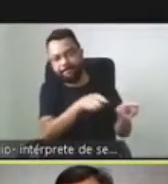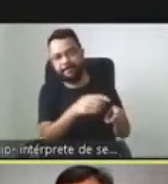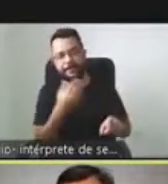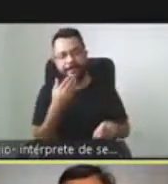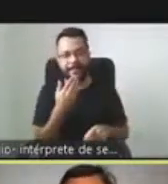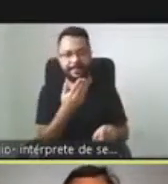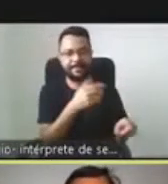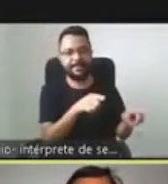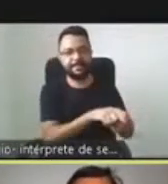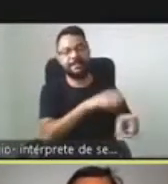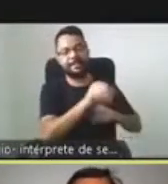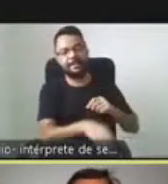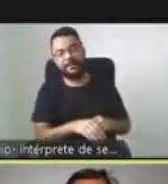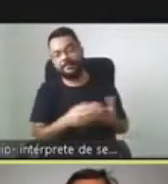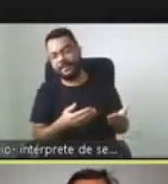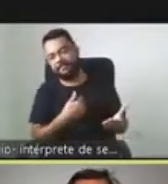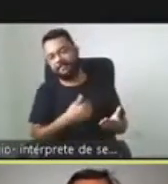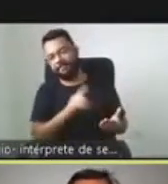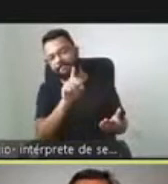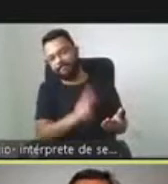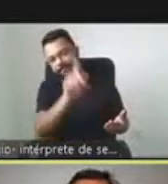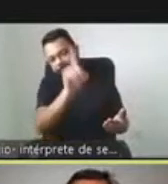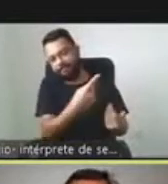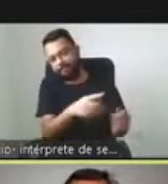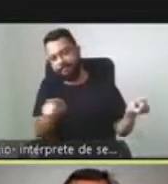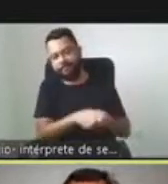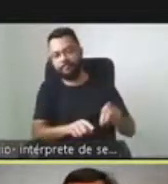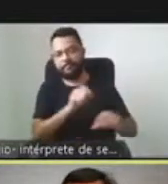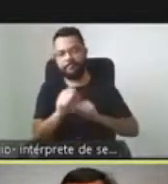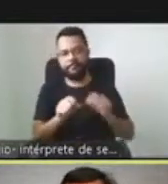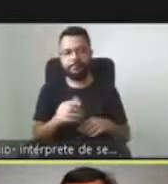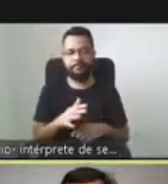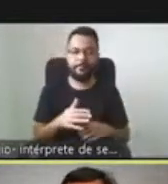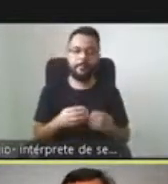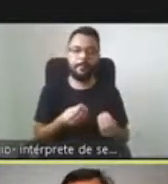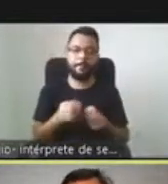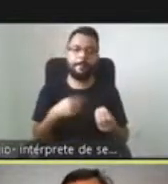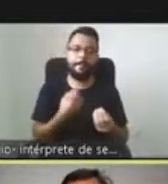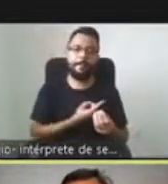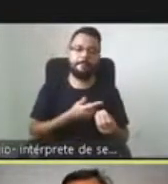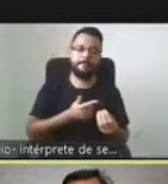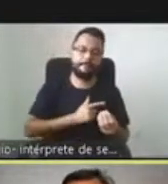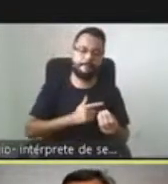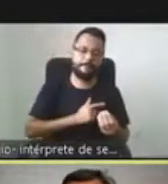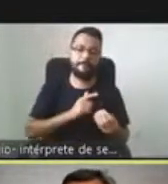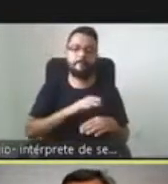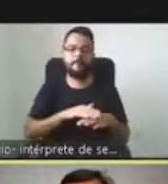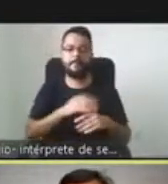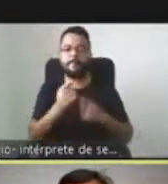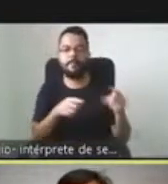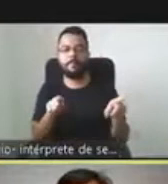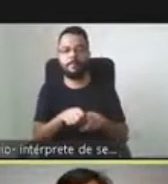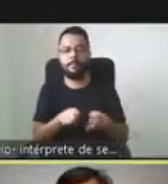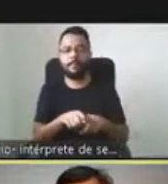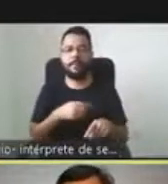poder ejercer sus derechos, ¿no? Entonces, estos datos han sido tomados de la Organización Europea de Enfermedades Raras, de Orphanet y